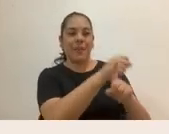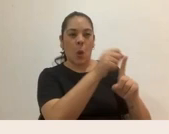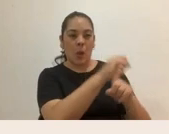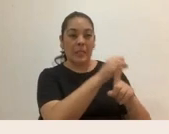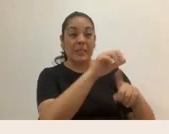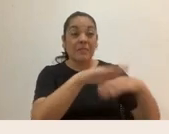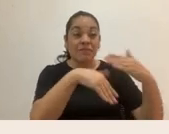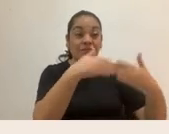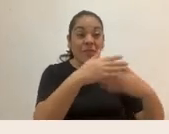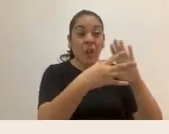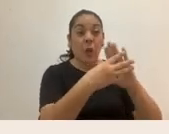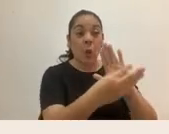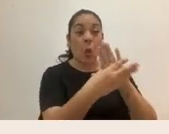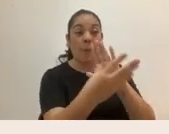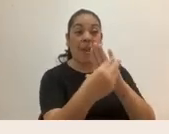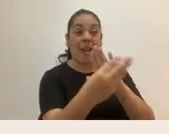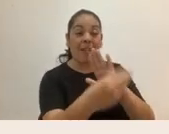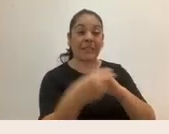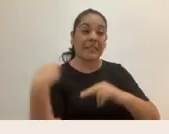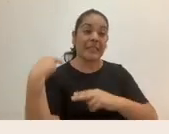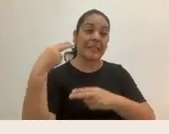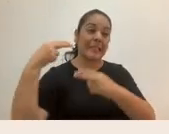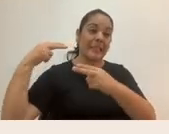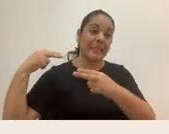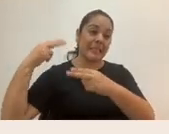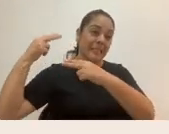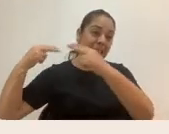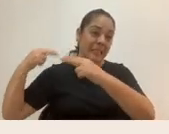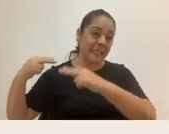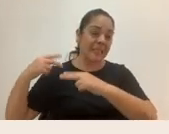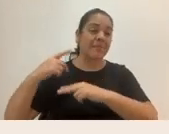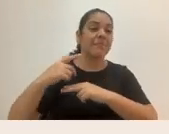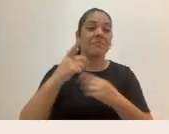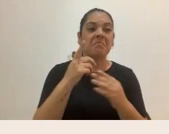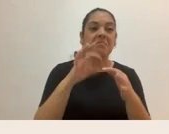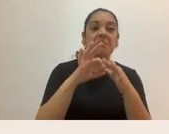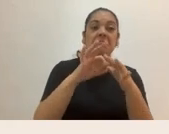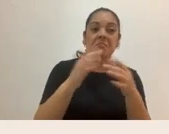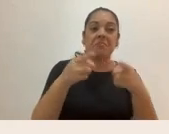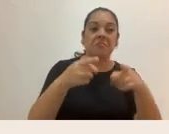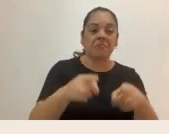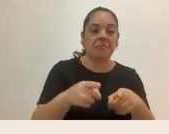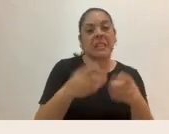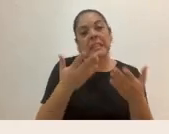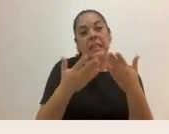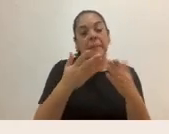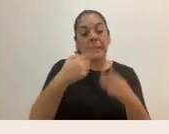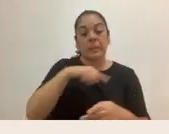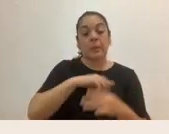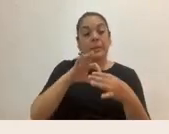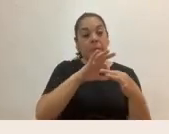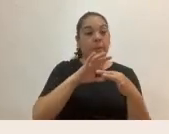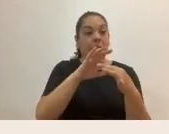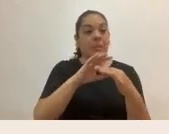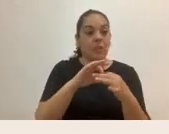era o sea lo que hayamos aprendido y que por tanto en nuestras relaciones más o menos la violencia forme parte de alguna